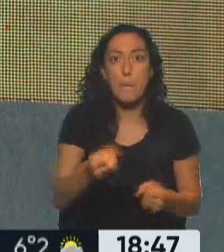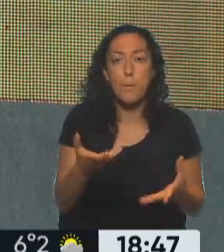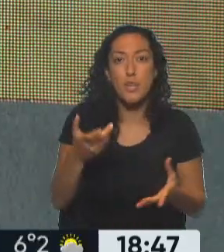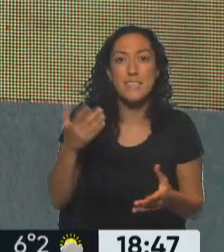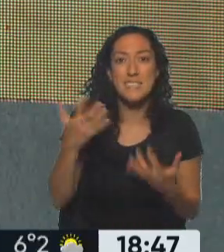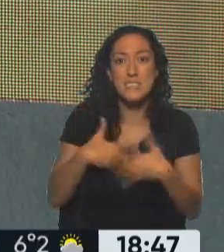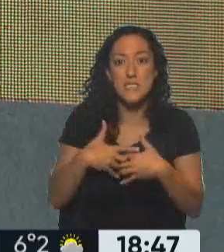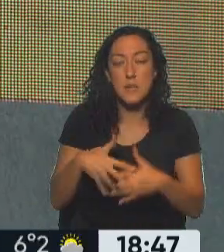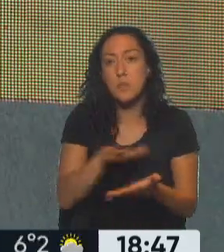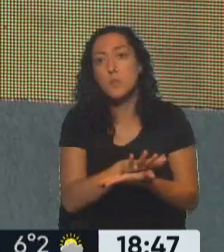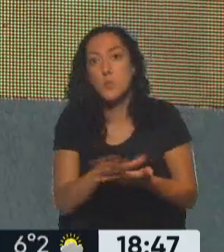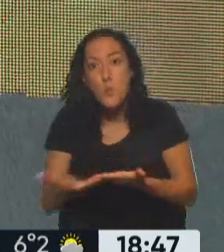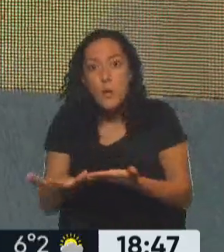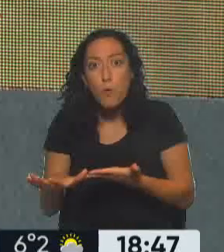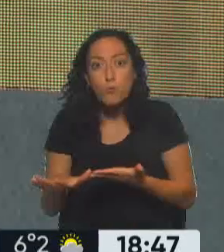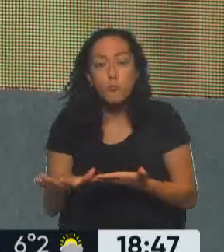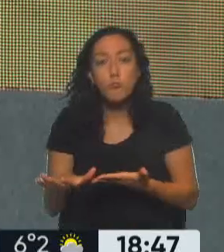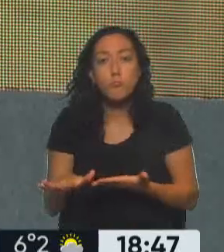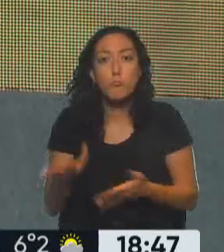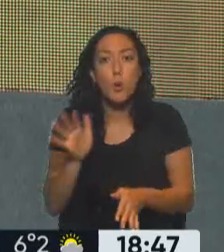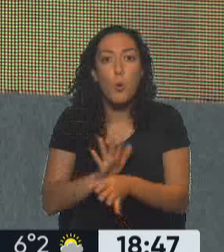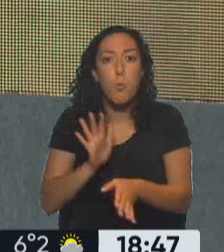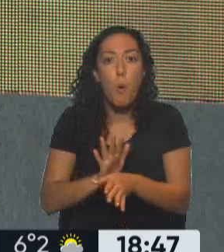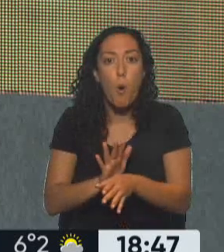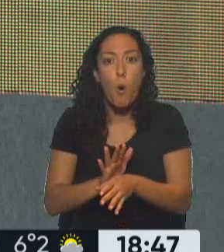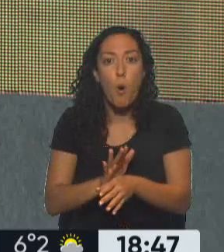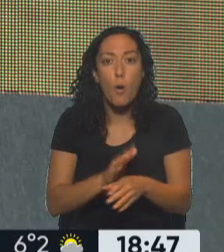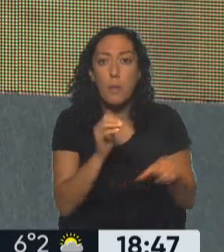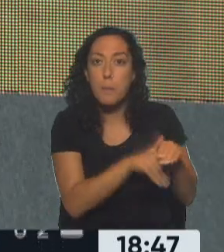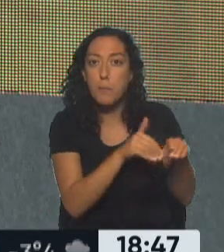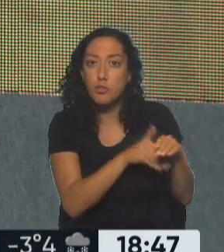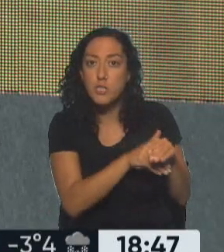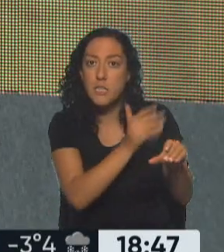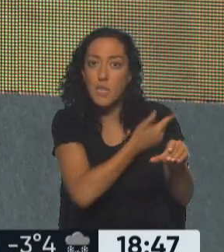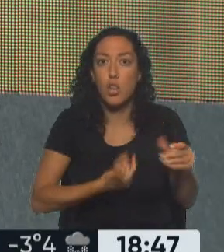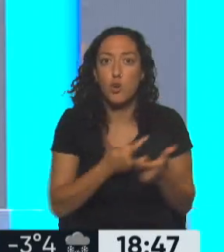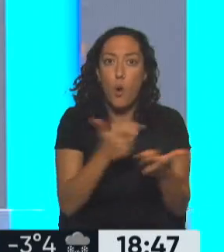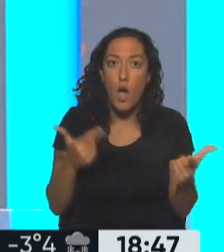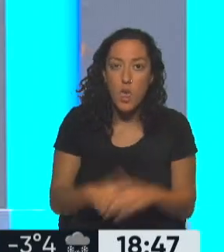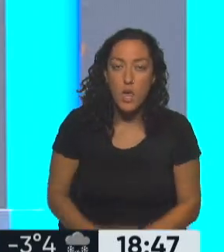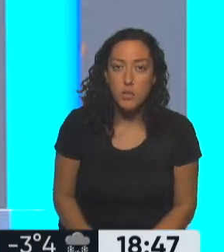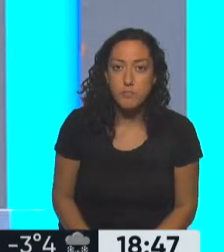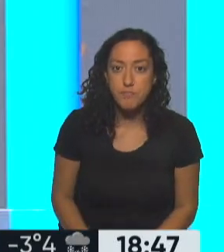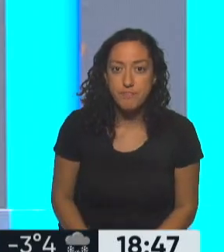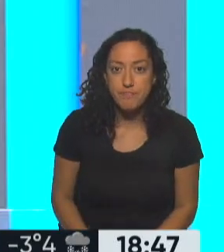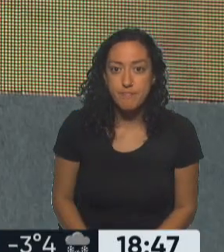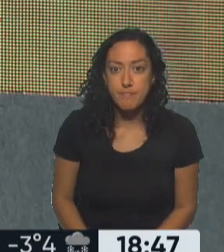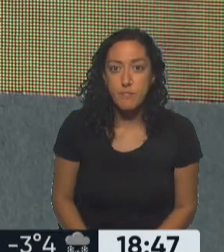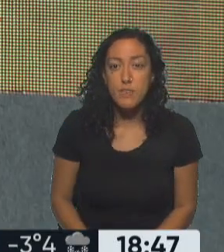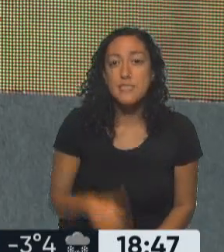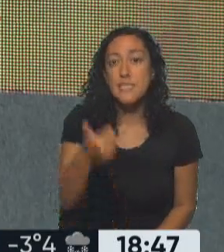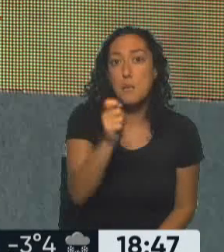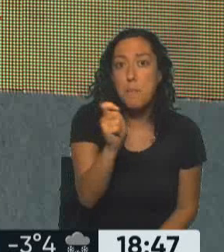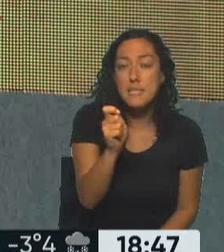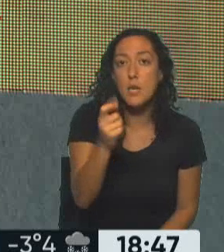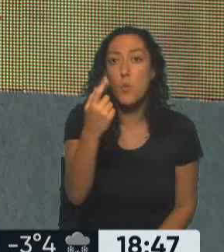sistemas contractuales nadie deposita al Estado. Exactamente, lo que nos está pasando. Se contrato por seis meses,